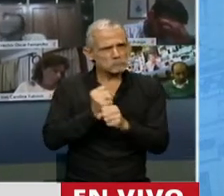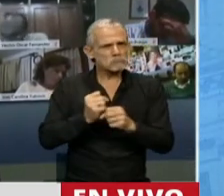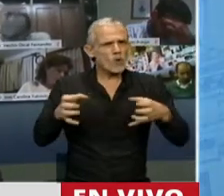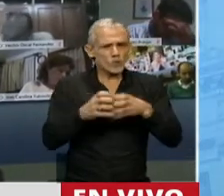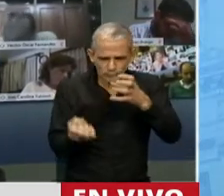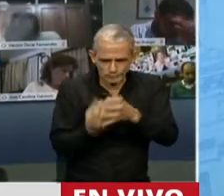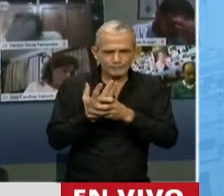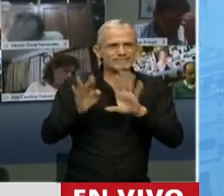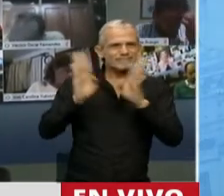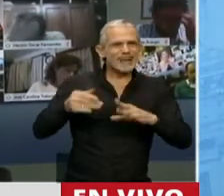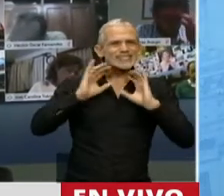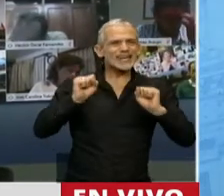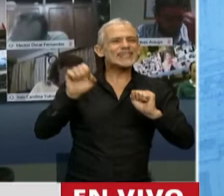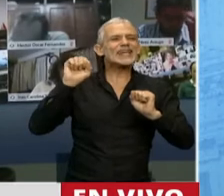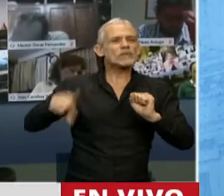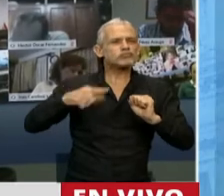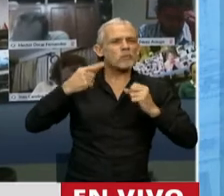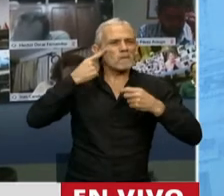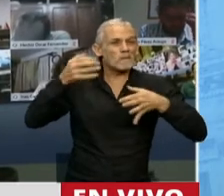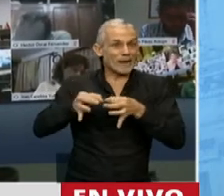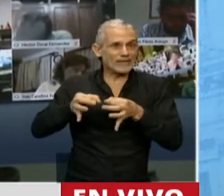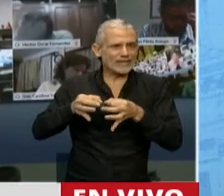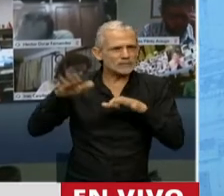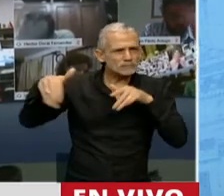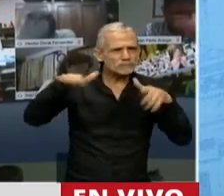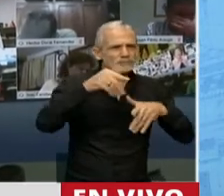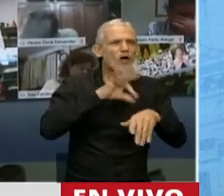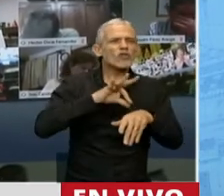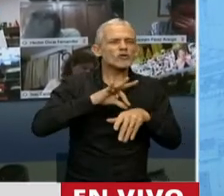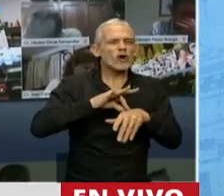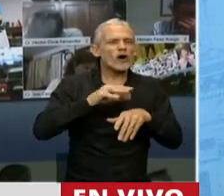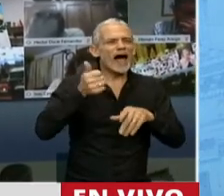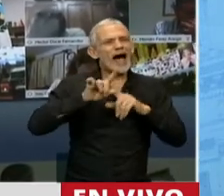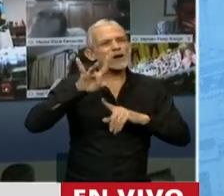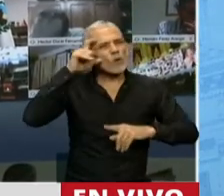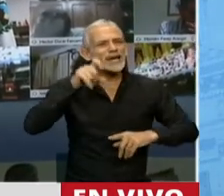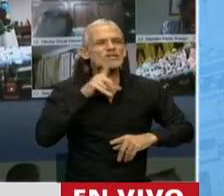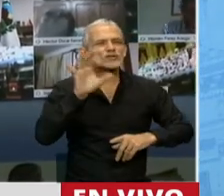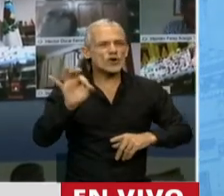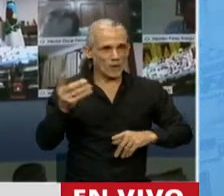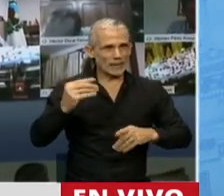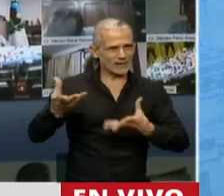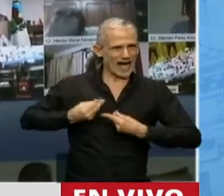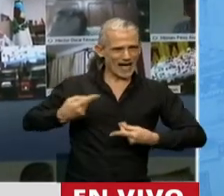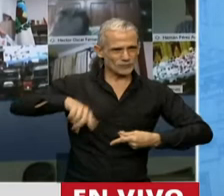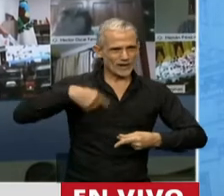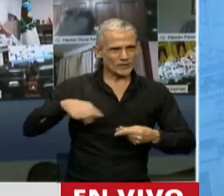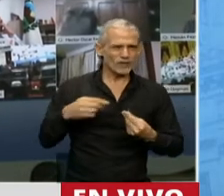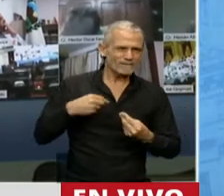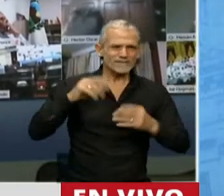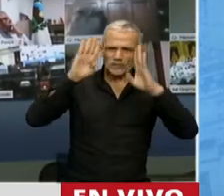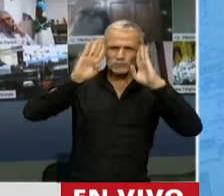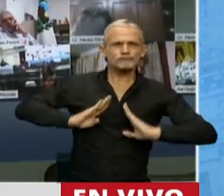creamos una Secretaría de Malvinas que designamos y convocamos al doctor Jorge Arguello para que nos ayude a ser